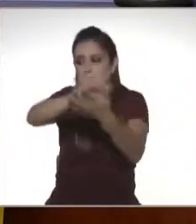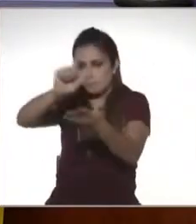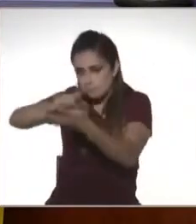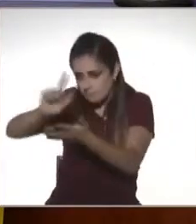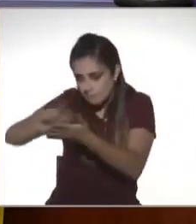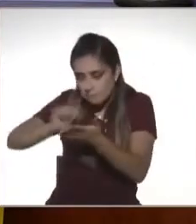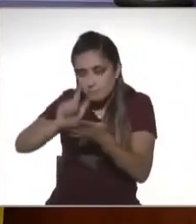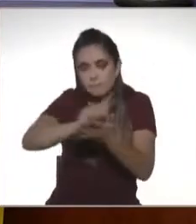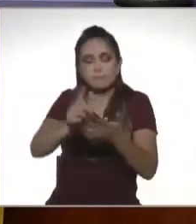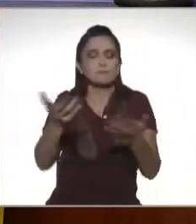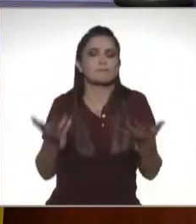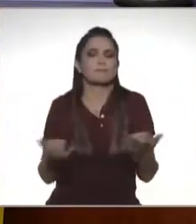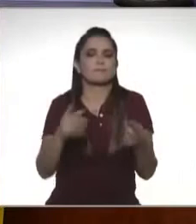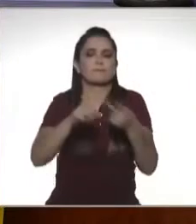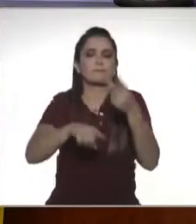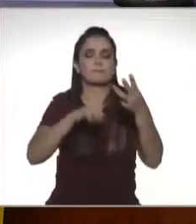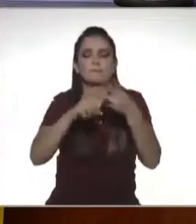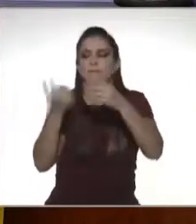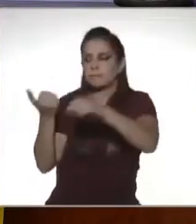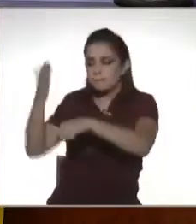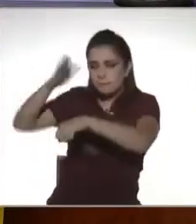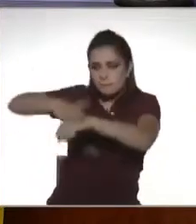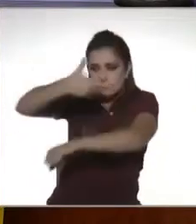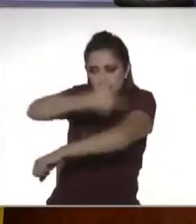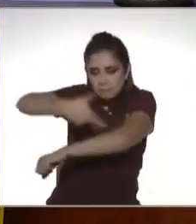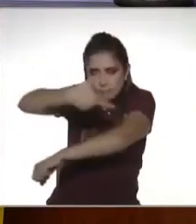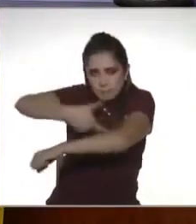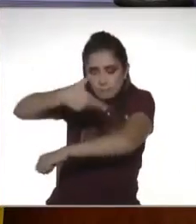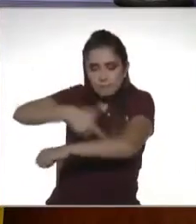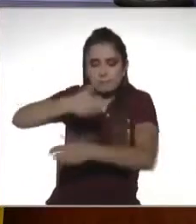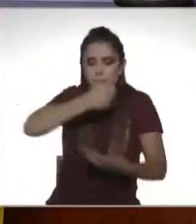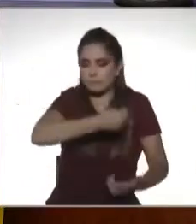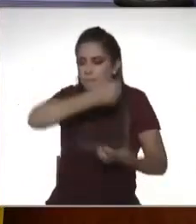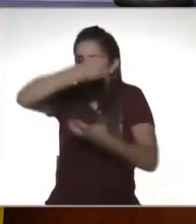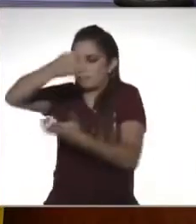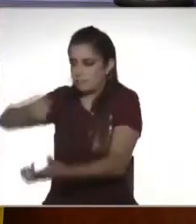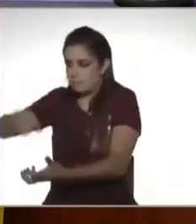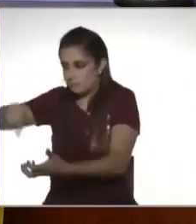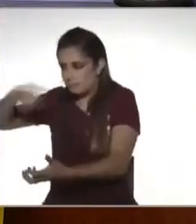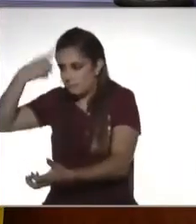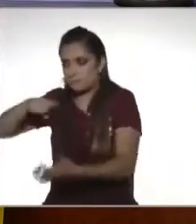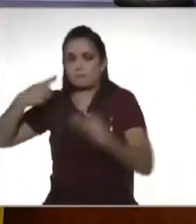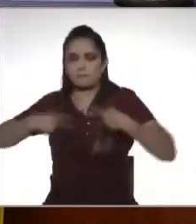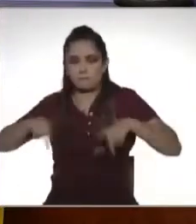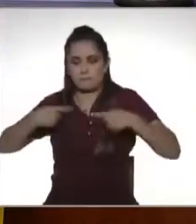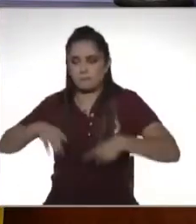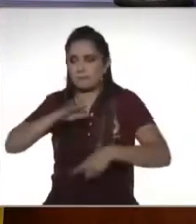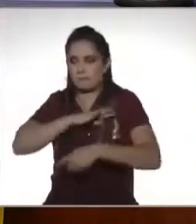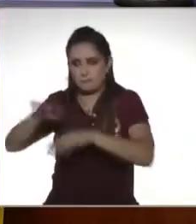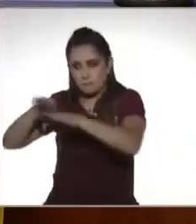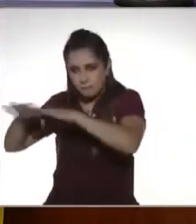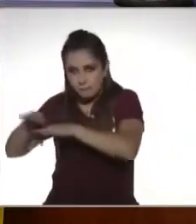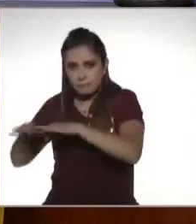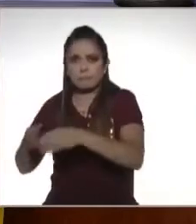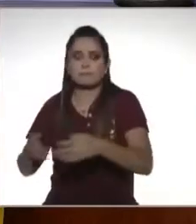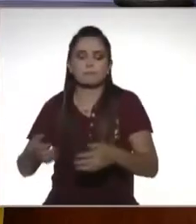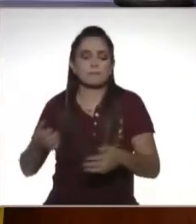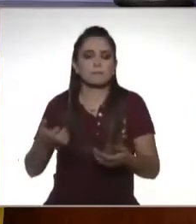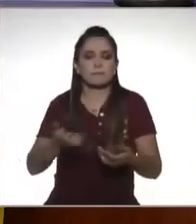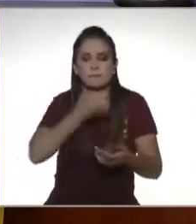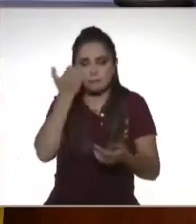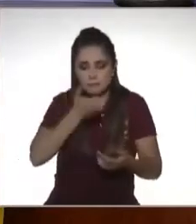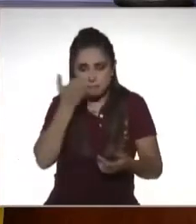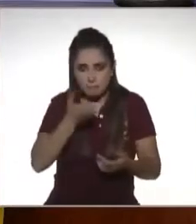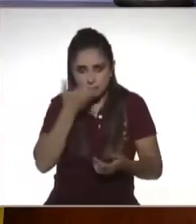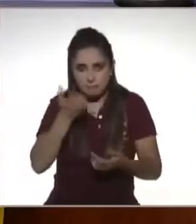que tengamos actividades administrativas que permitan regular la actividad de las personas, que tengamos escuelas públicas, que tengamos